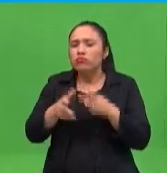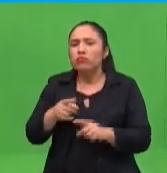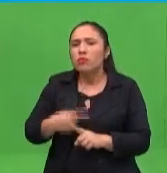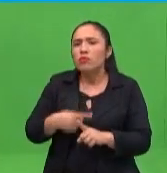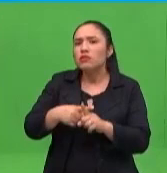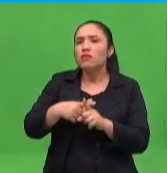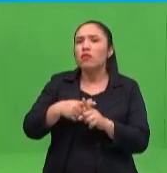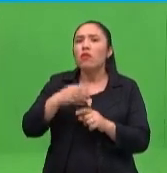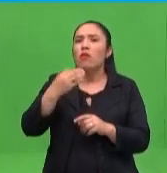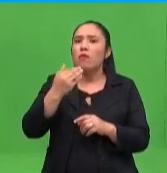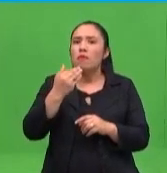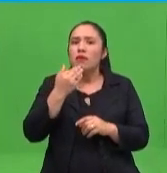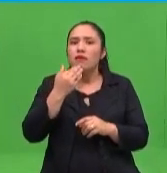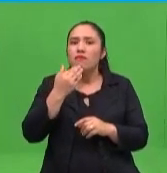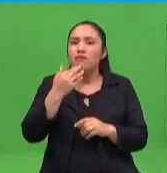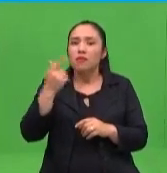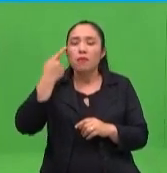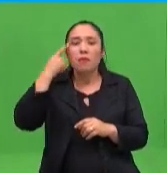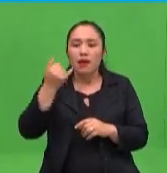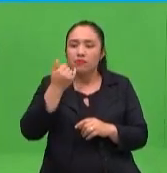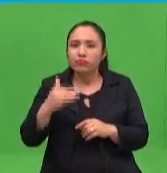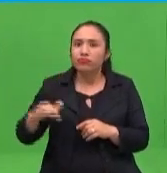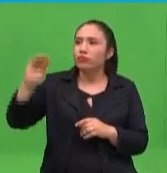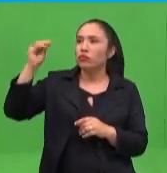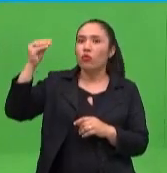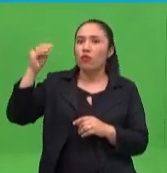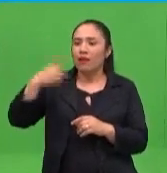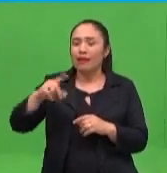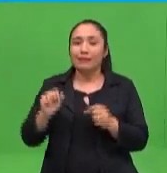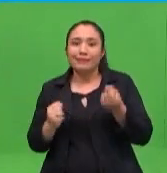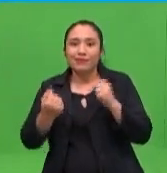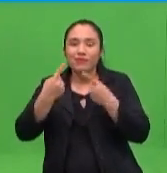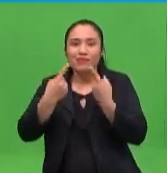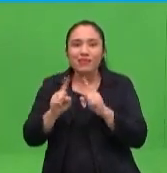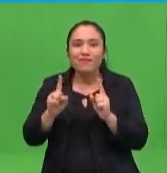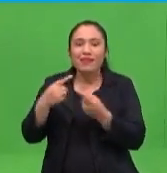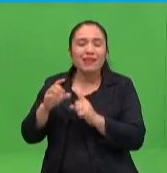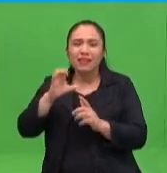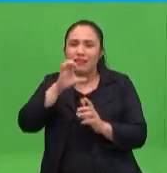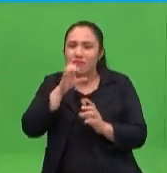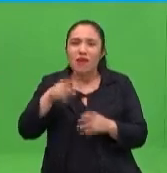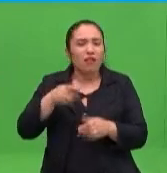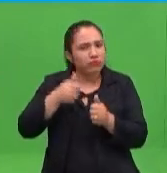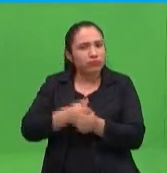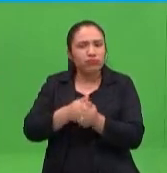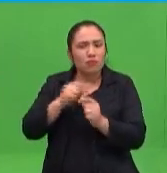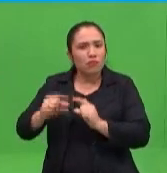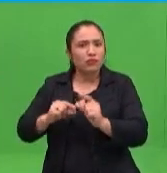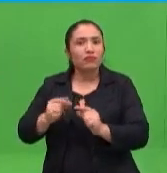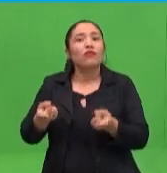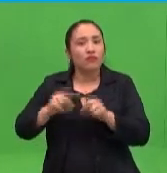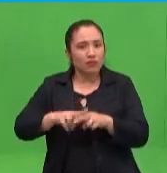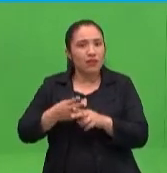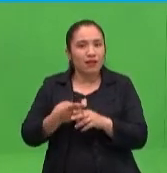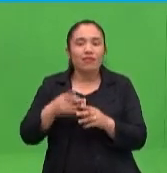pero en nuestros adolescentes, explosivos, rebeldes, con mucho criterio, pero también tenemos que acompañar este proceso. A la vuelta de la